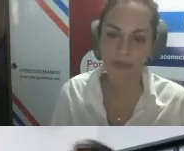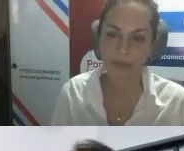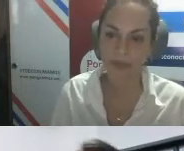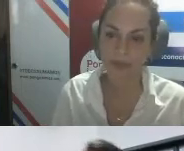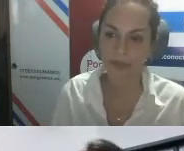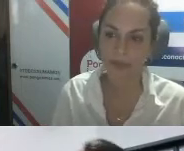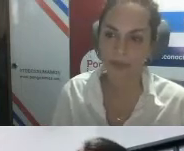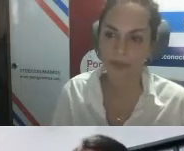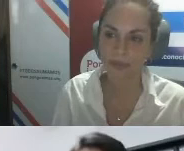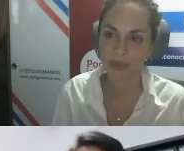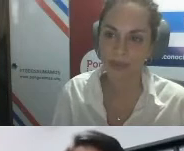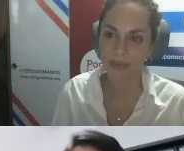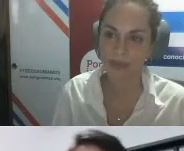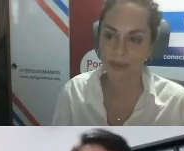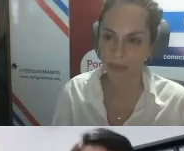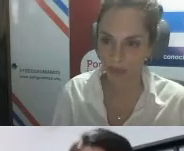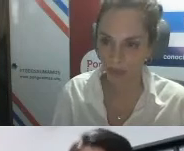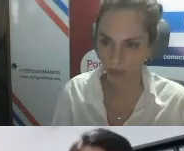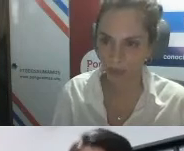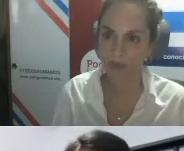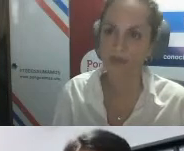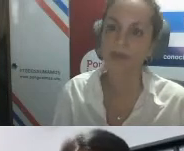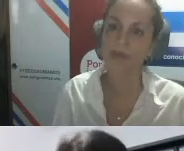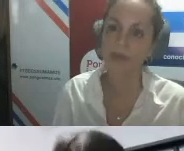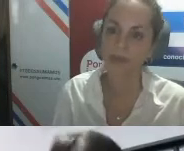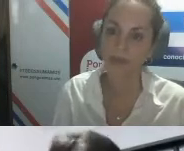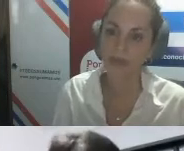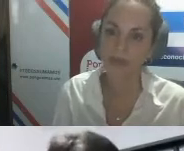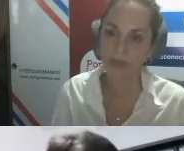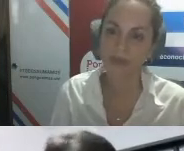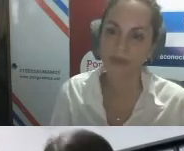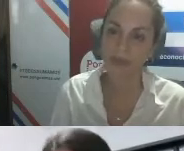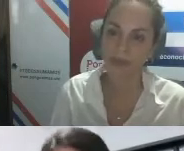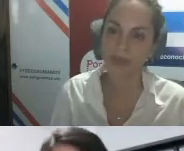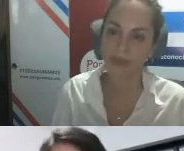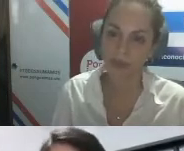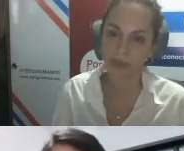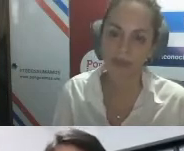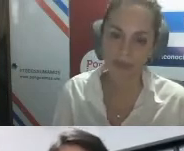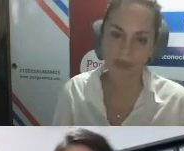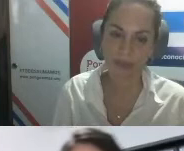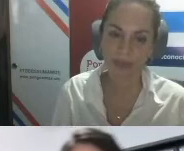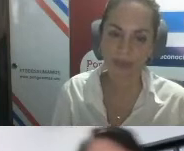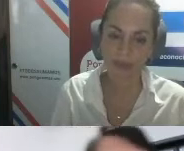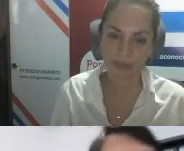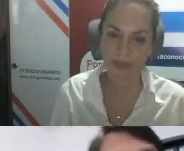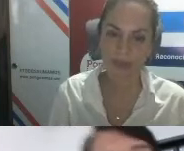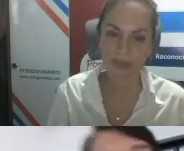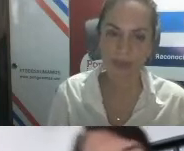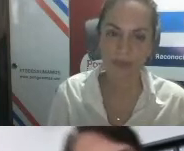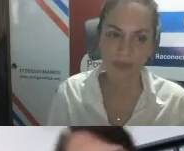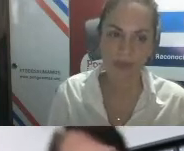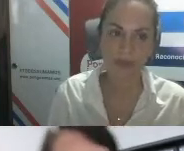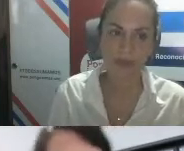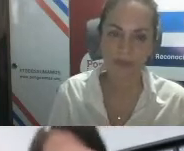un lugar donde uno quiere como observar o analizar la realidad y después bueno a través como decíamos de formato